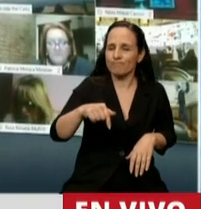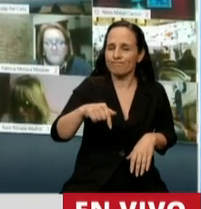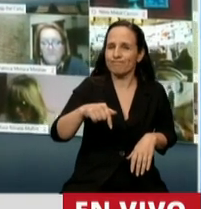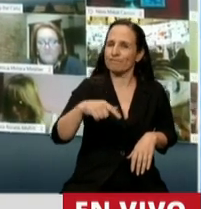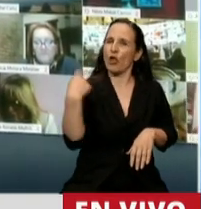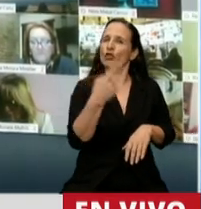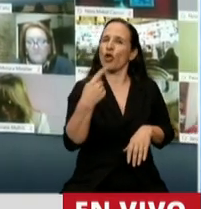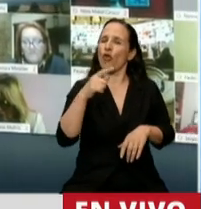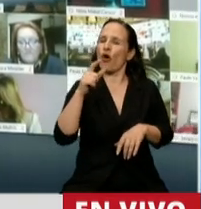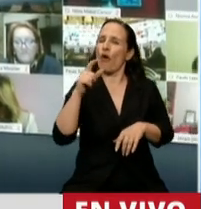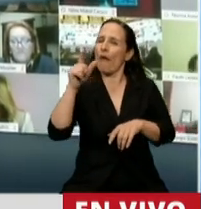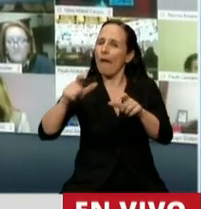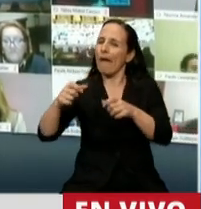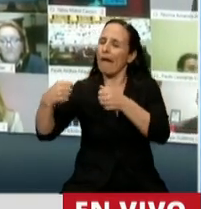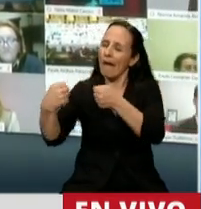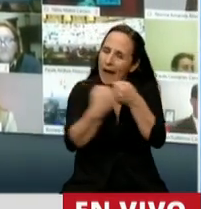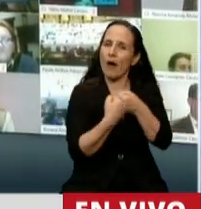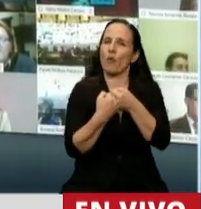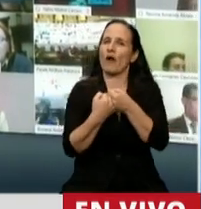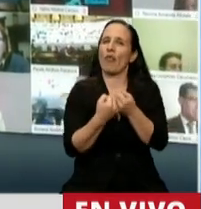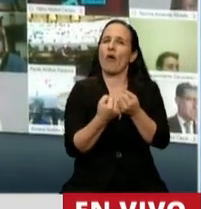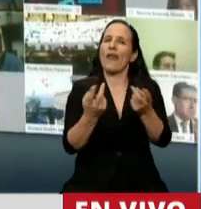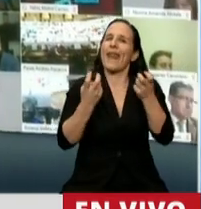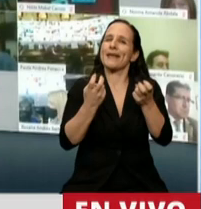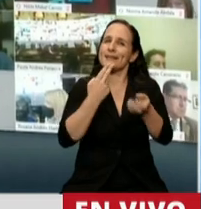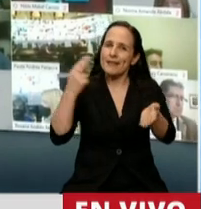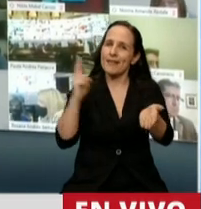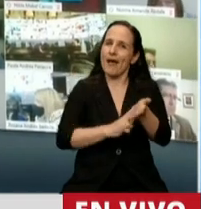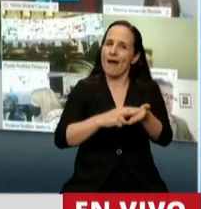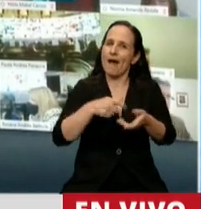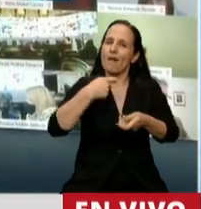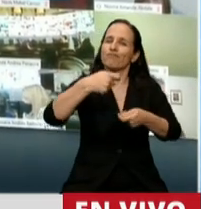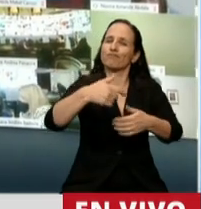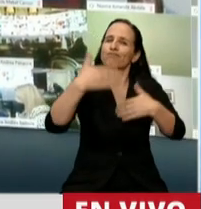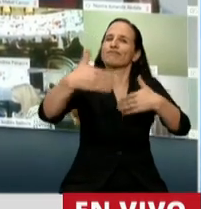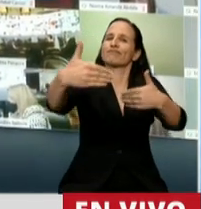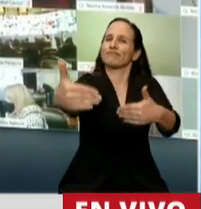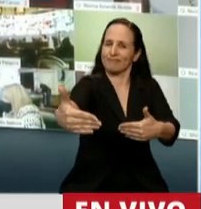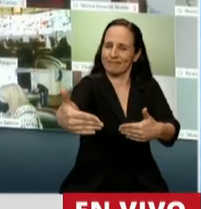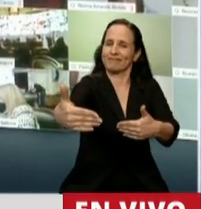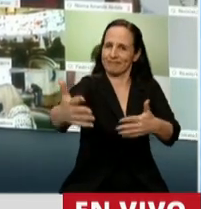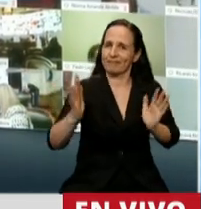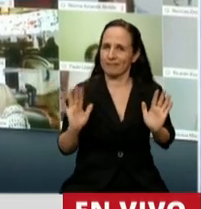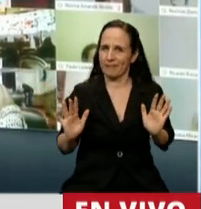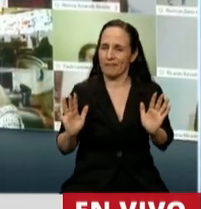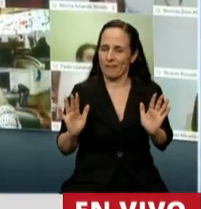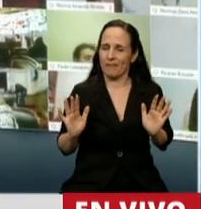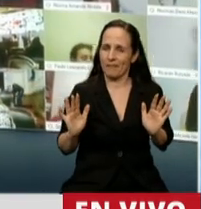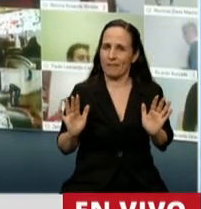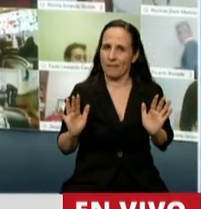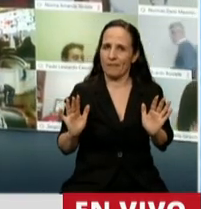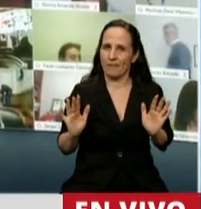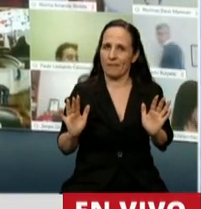acuerdo en esta necesidad de una moratoria amplia, de una moratoria generosa, de una moratoria que excede